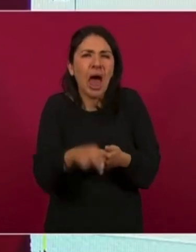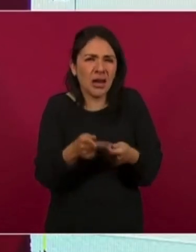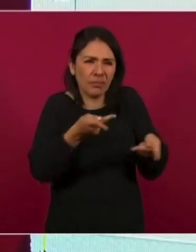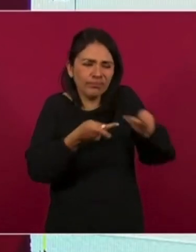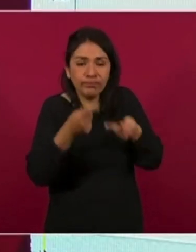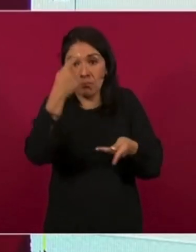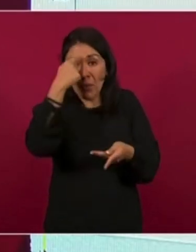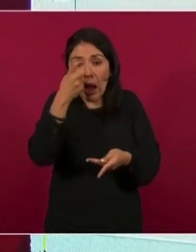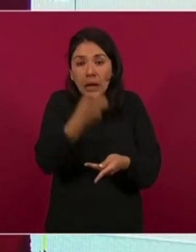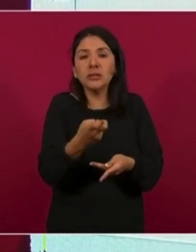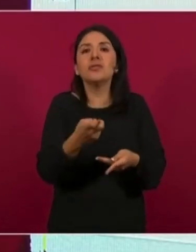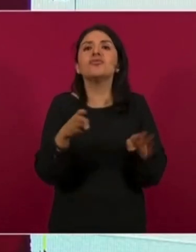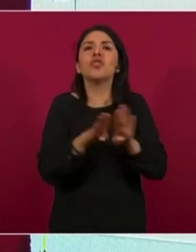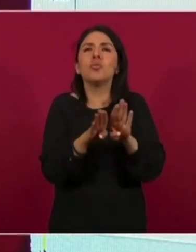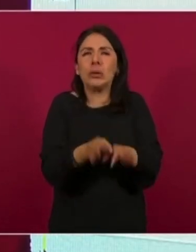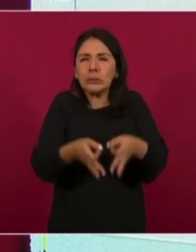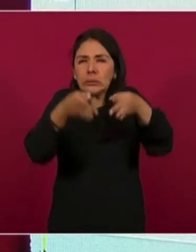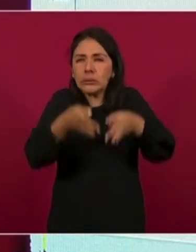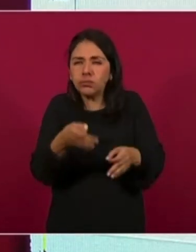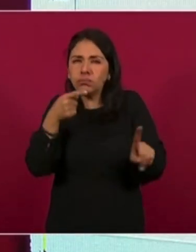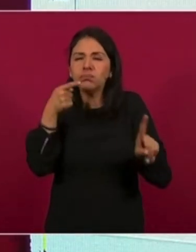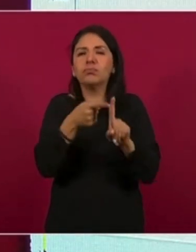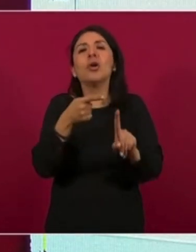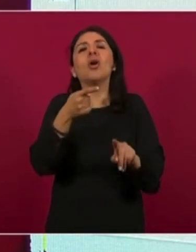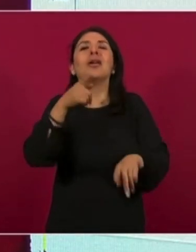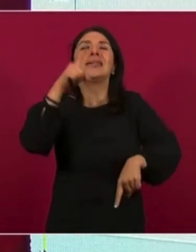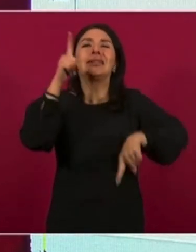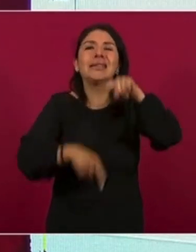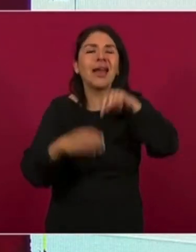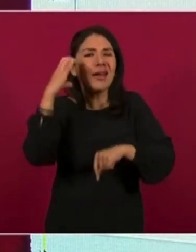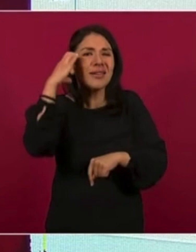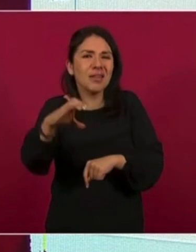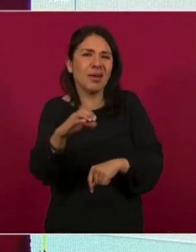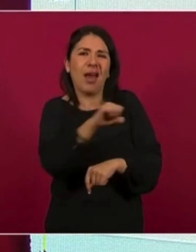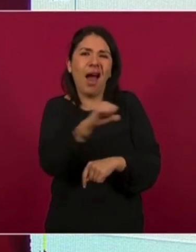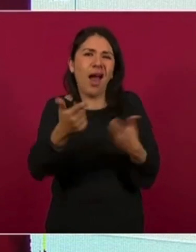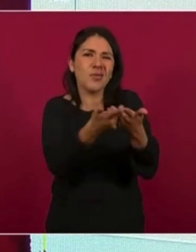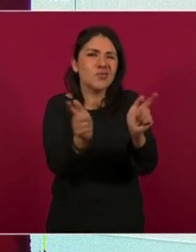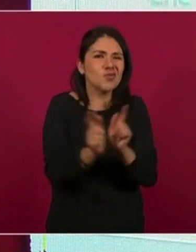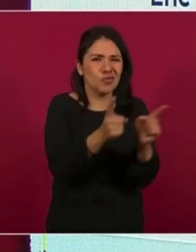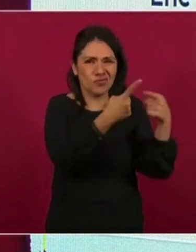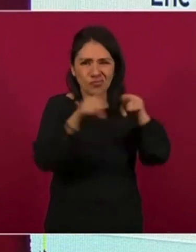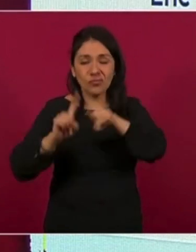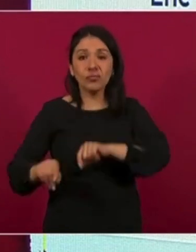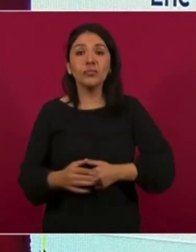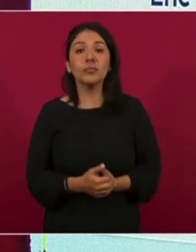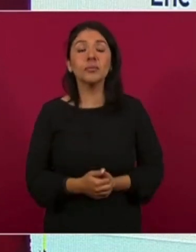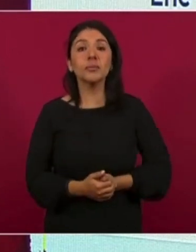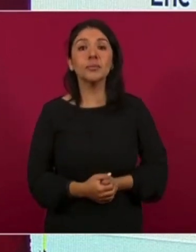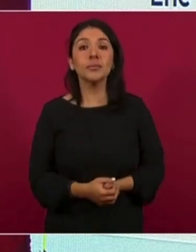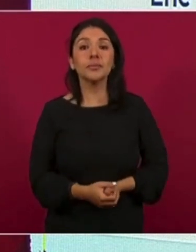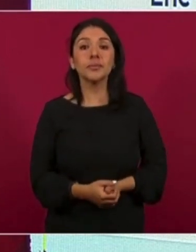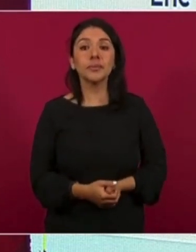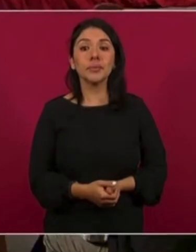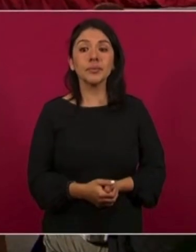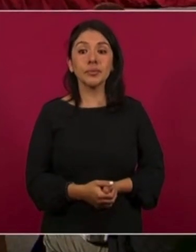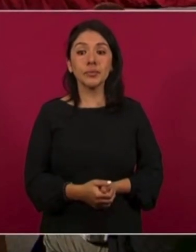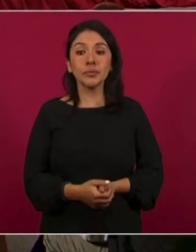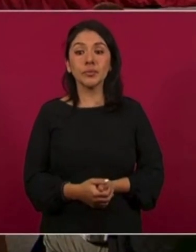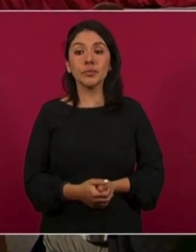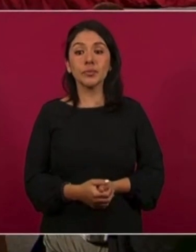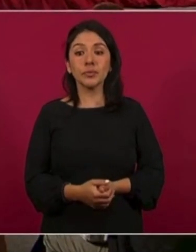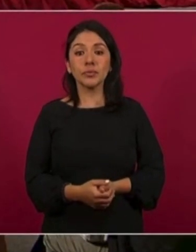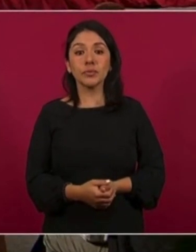dar tiros de precisión contra la delincuencia organizada. Aquí está